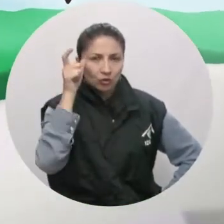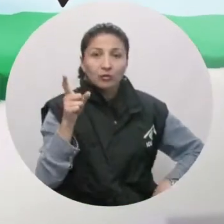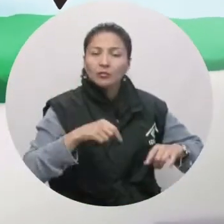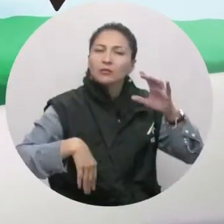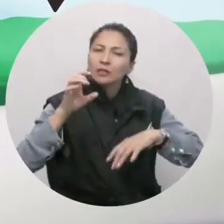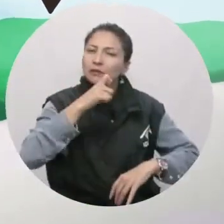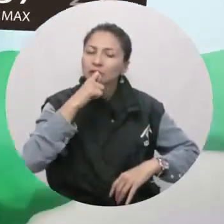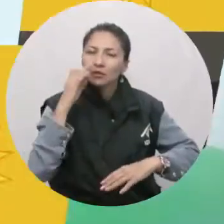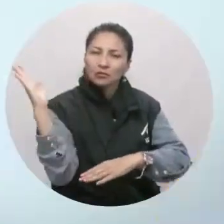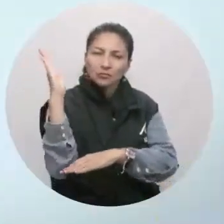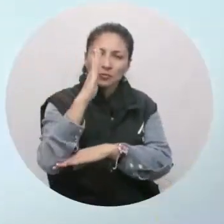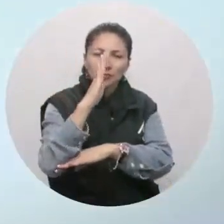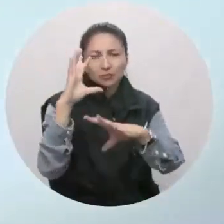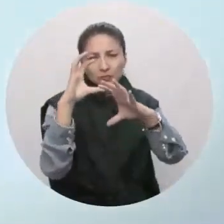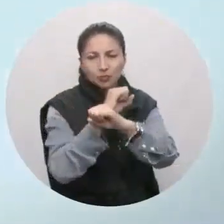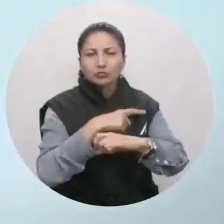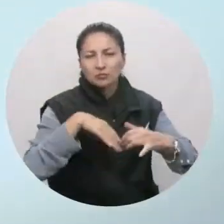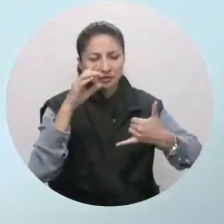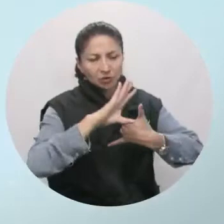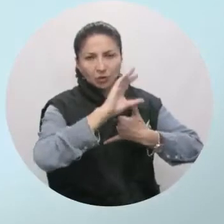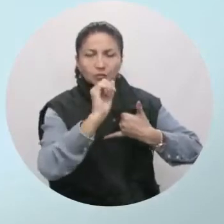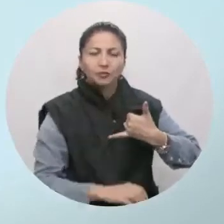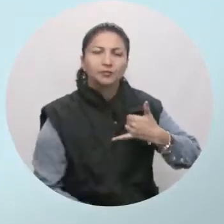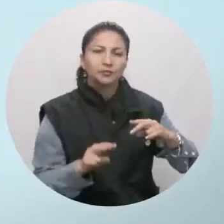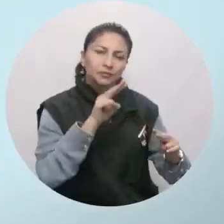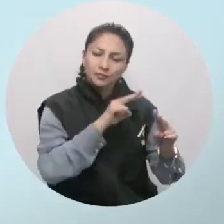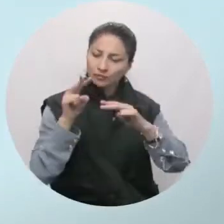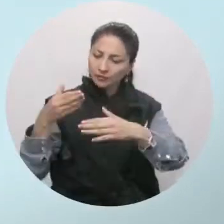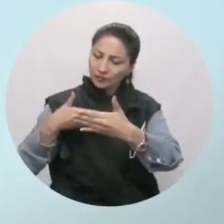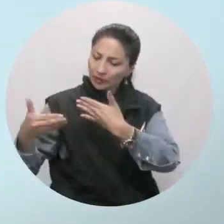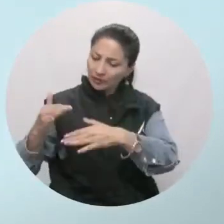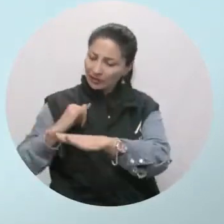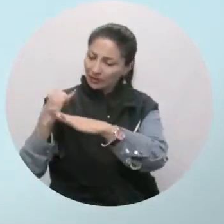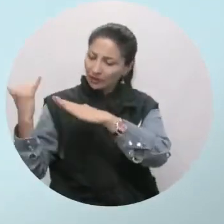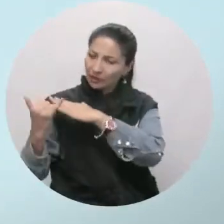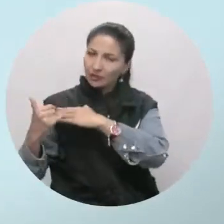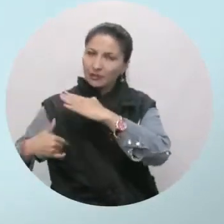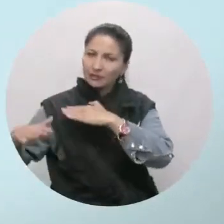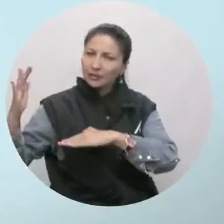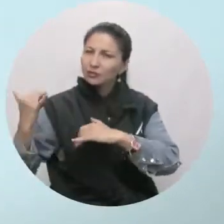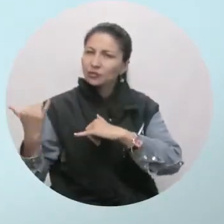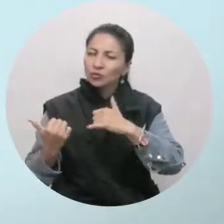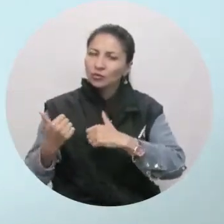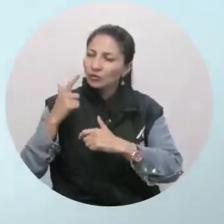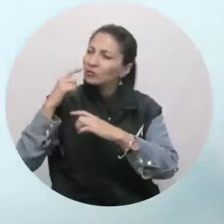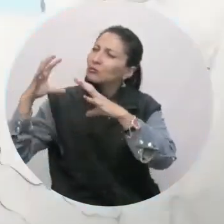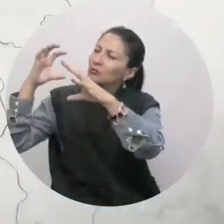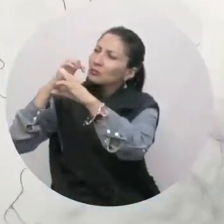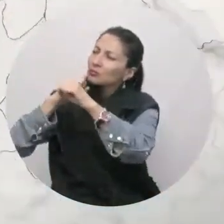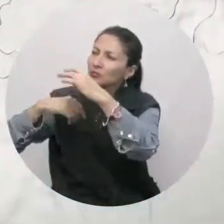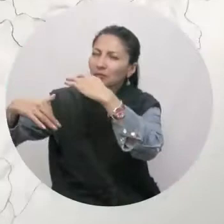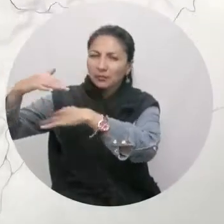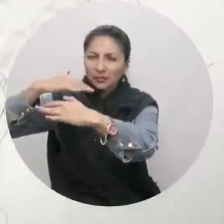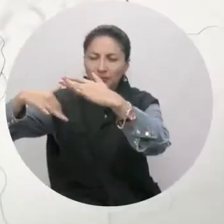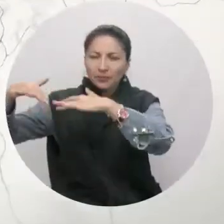nubosidad en el resto del área. Para San Andrés Islas y Providencia, se espera cielo parcial y ligeramente cubierto con